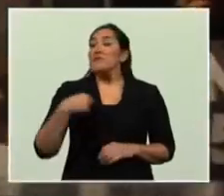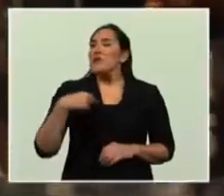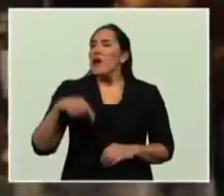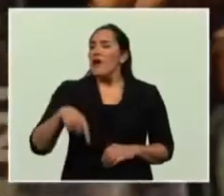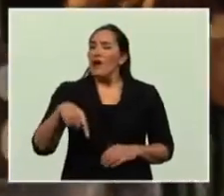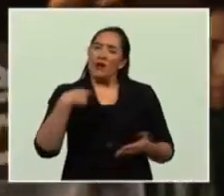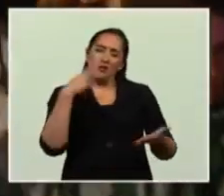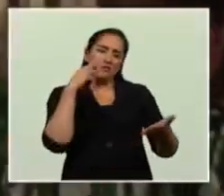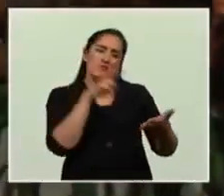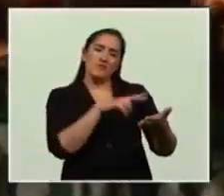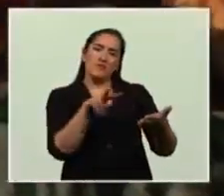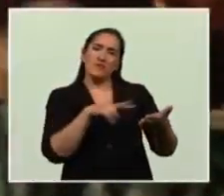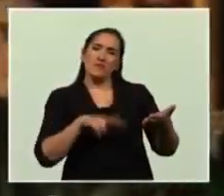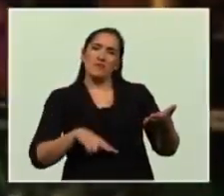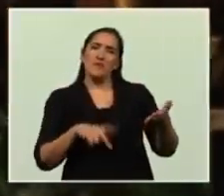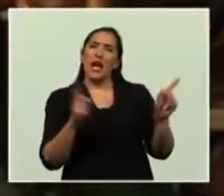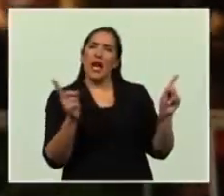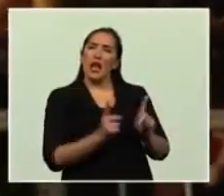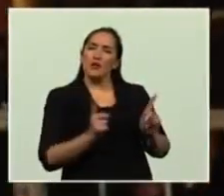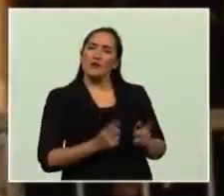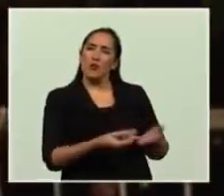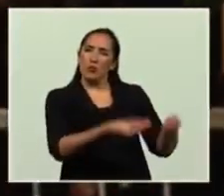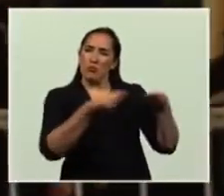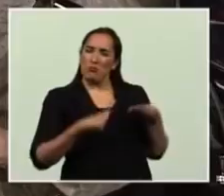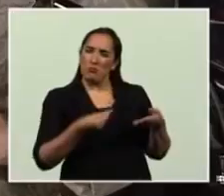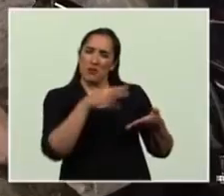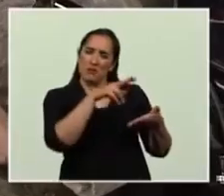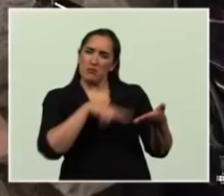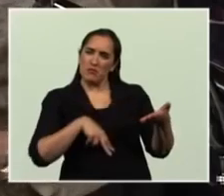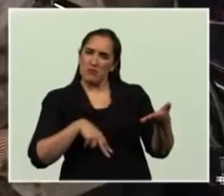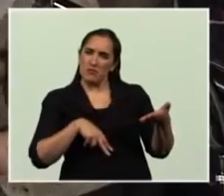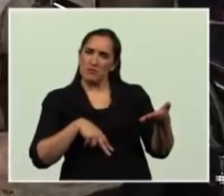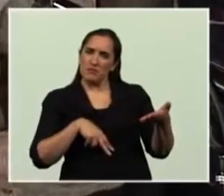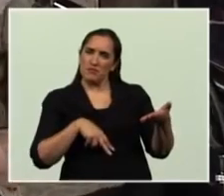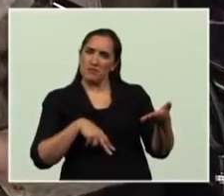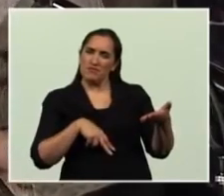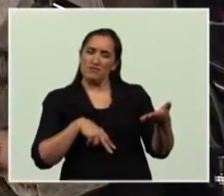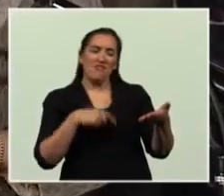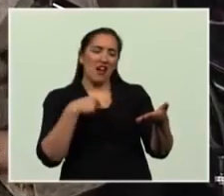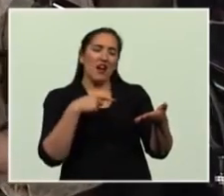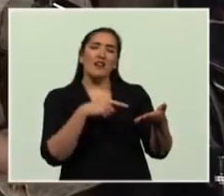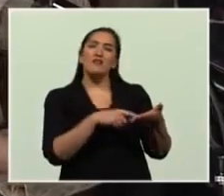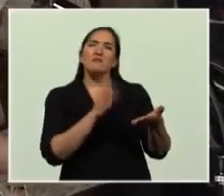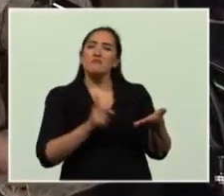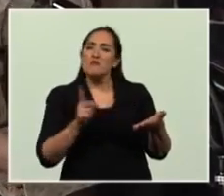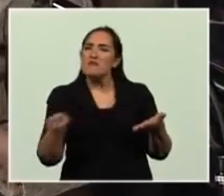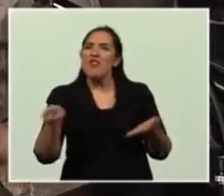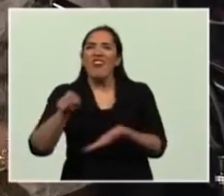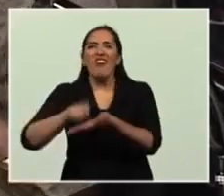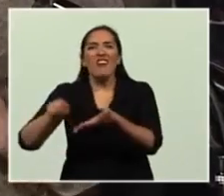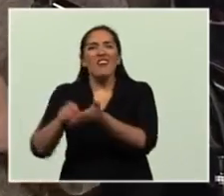el resumen que me habían acompañado de las agendas, de las anotaciones